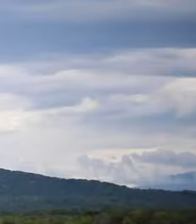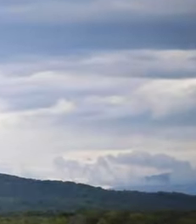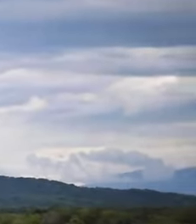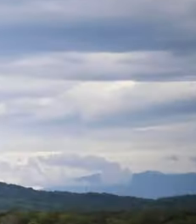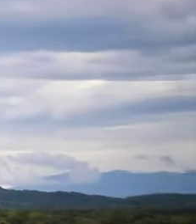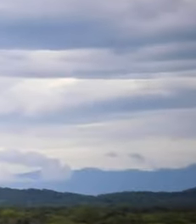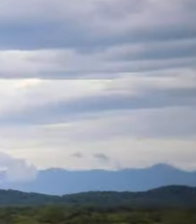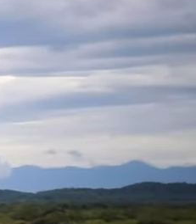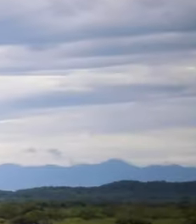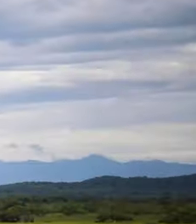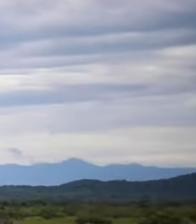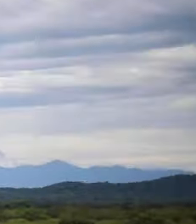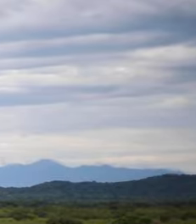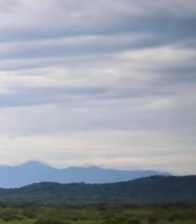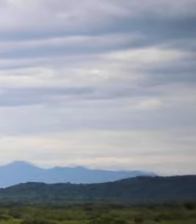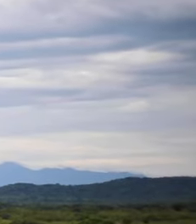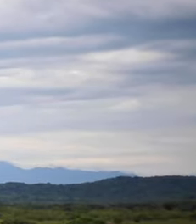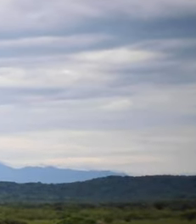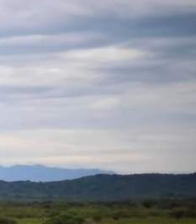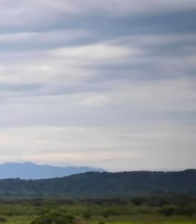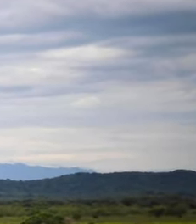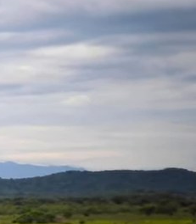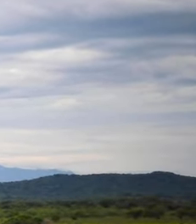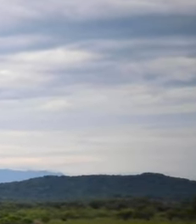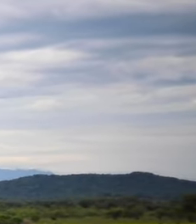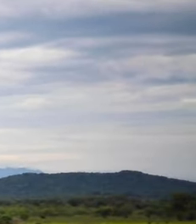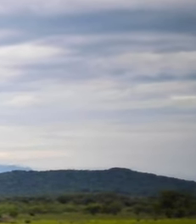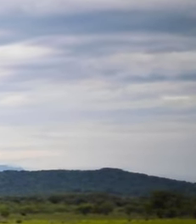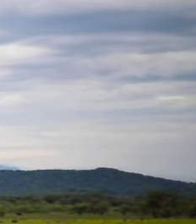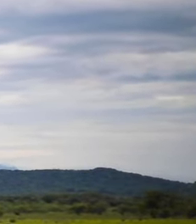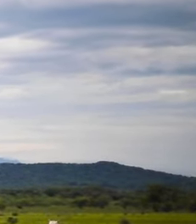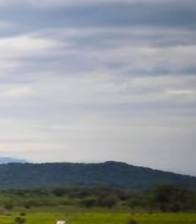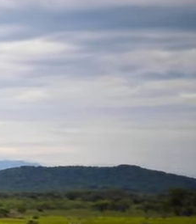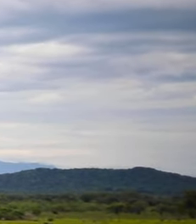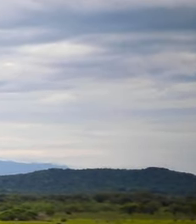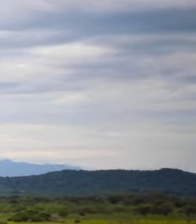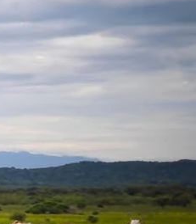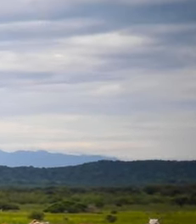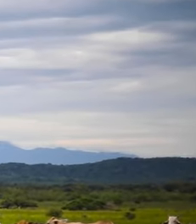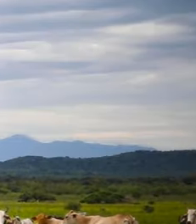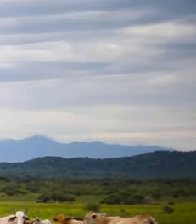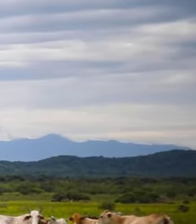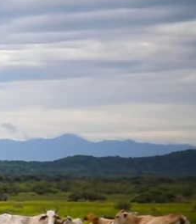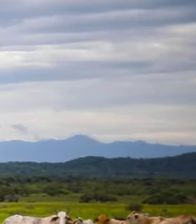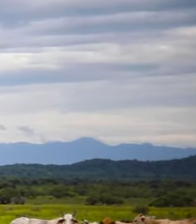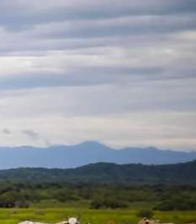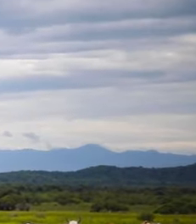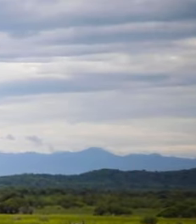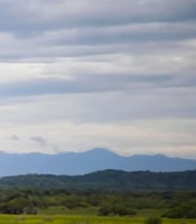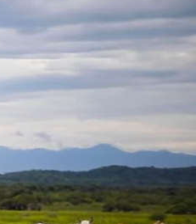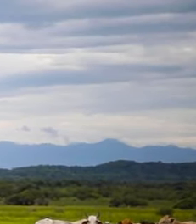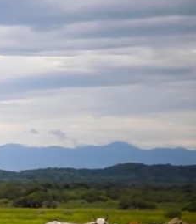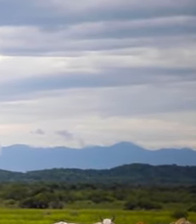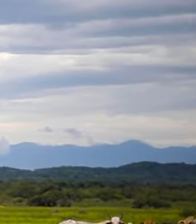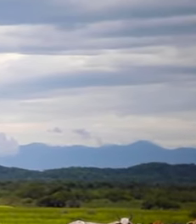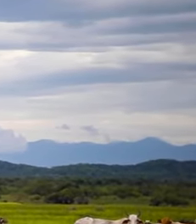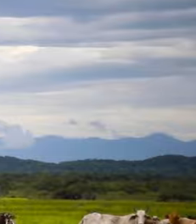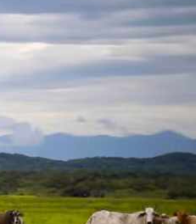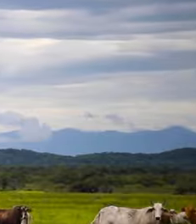viva la elección Que viva Guanacaste Y que viva Costa Rica Con